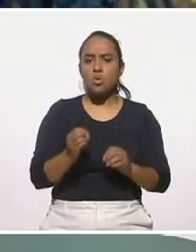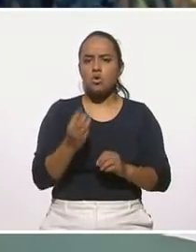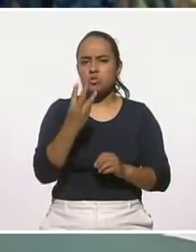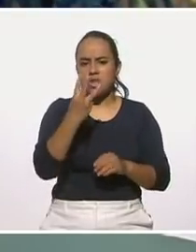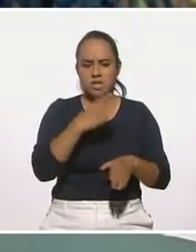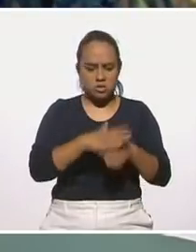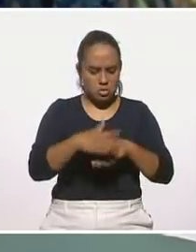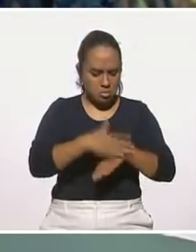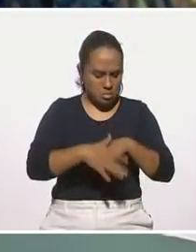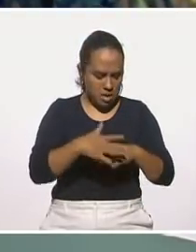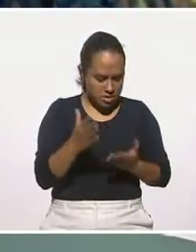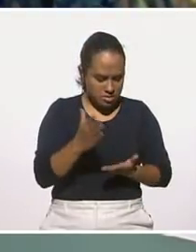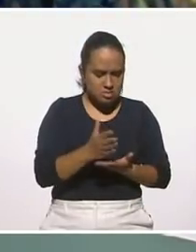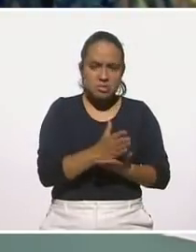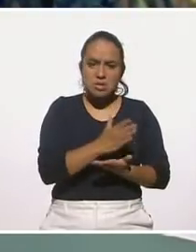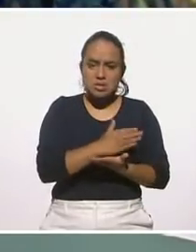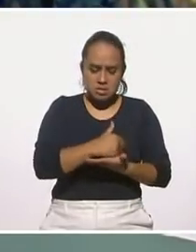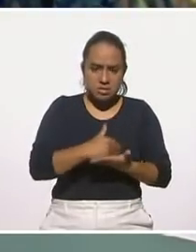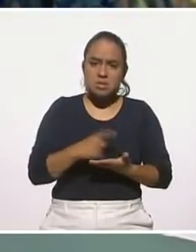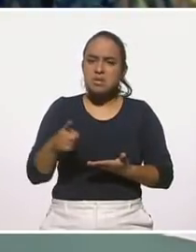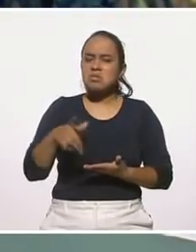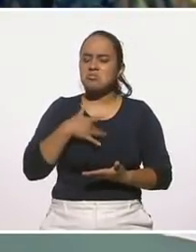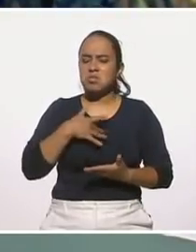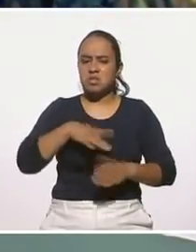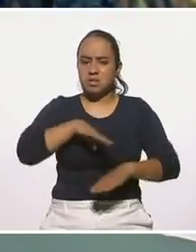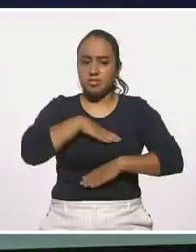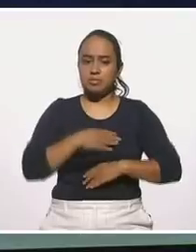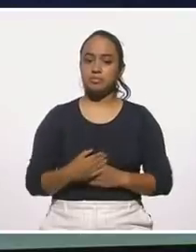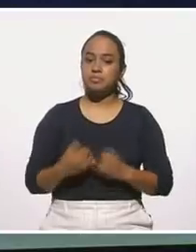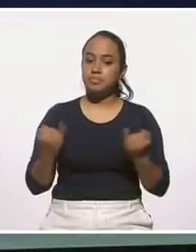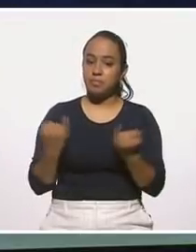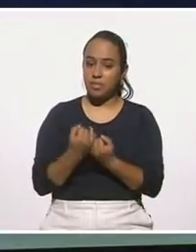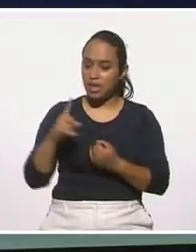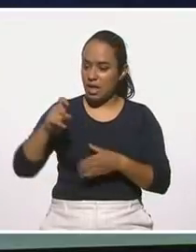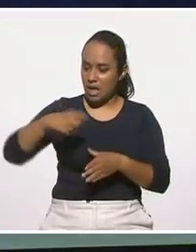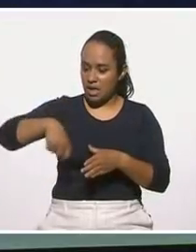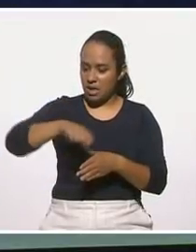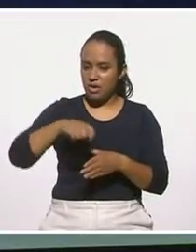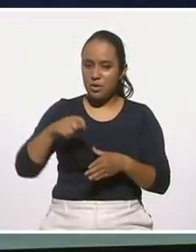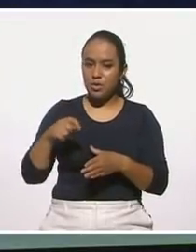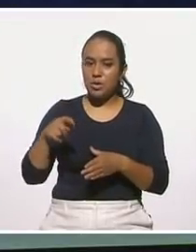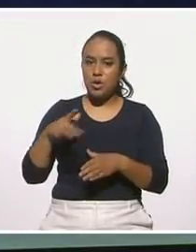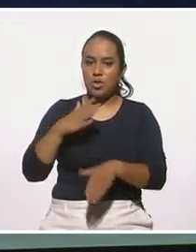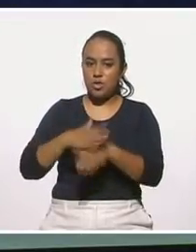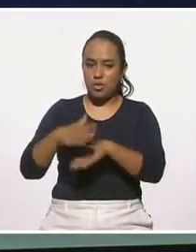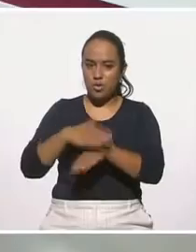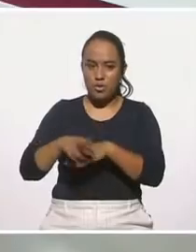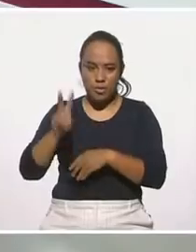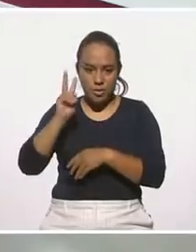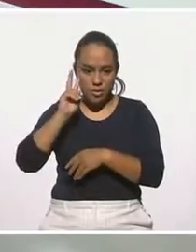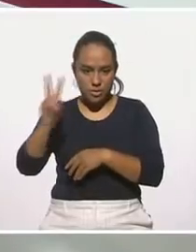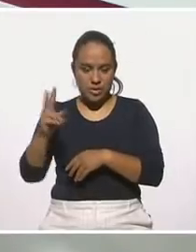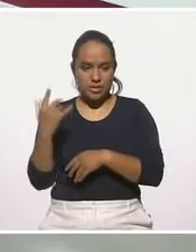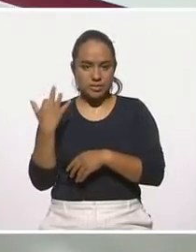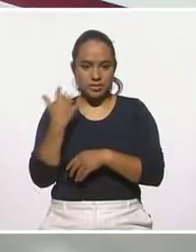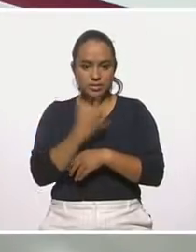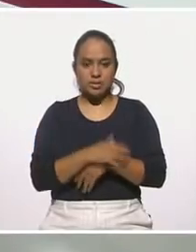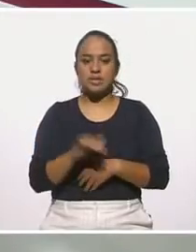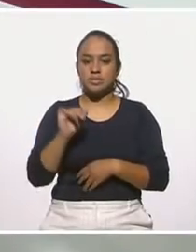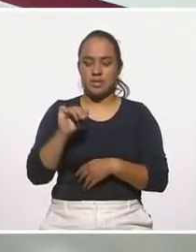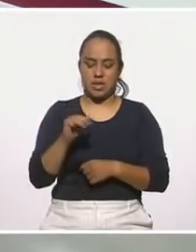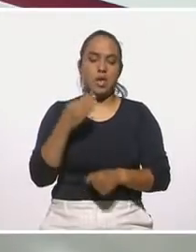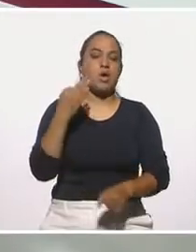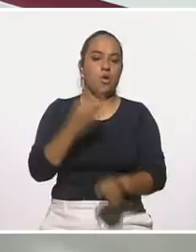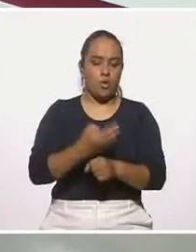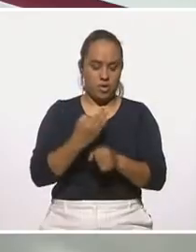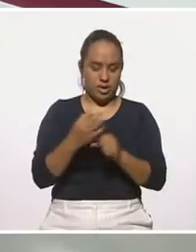nopalitos y miren, quedan satisfechos. O también acompañarlo con el agua de nopal que nos mencionaba y nos presumía el señor Soterio hace un Claro que sí, claro ahorita